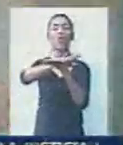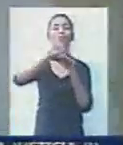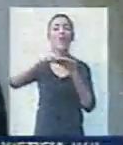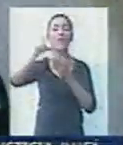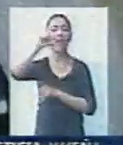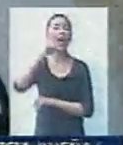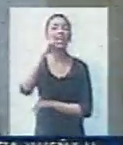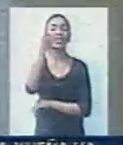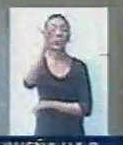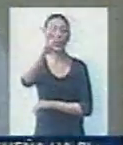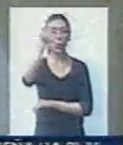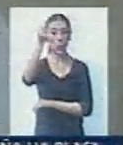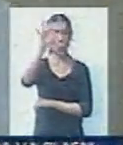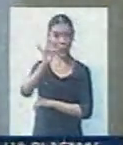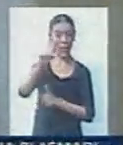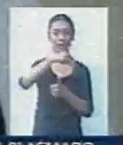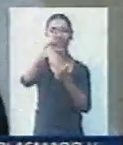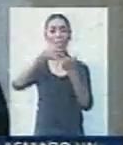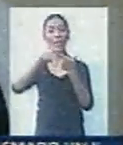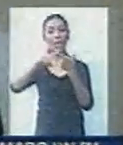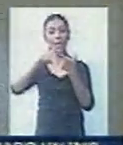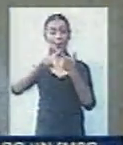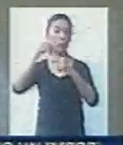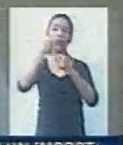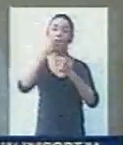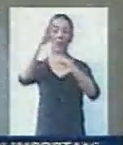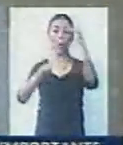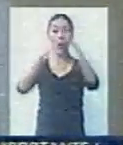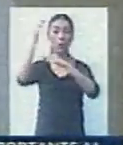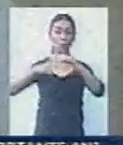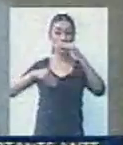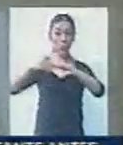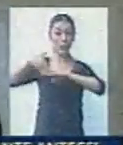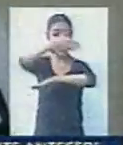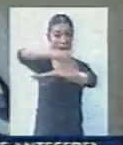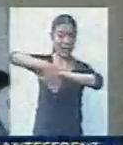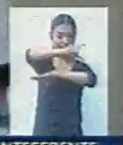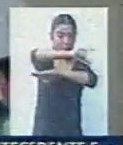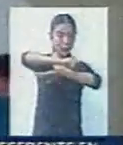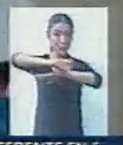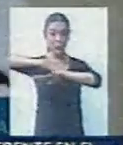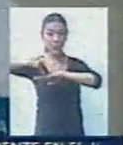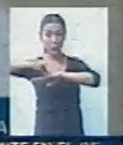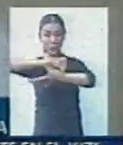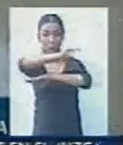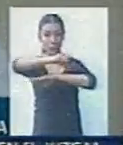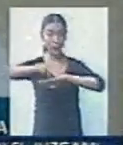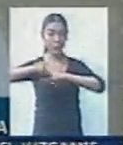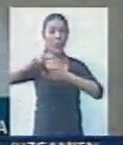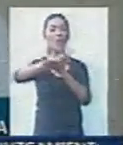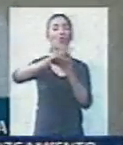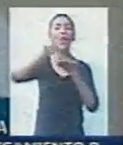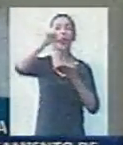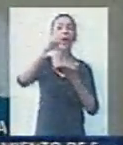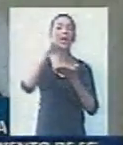Hay dos frentes de construcción de Corón Cuneta, recientemente iniciados. Uno es en la quinta etapa, a través de